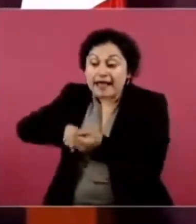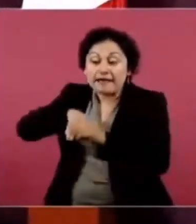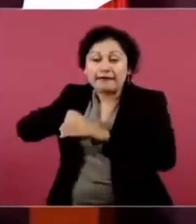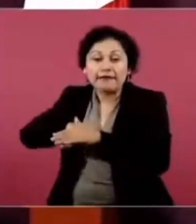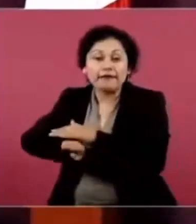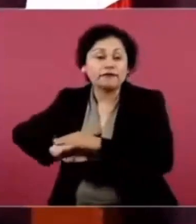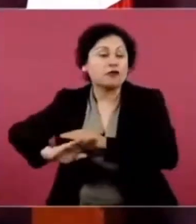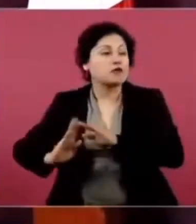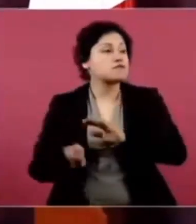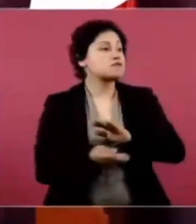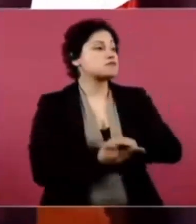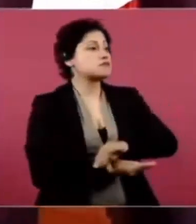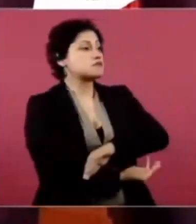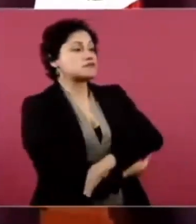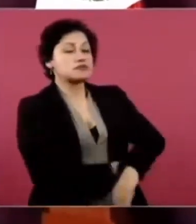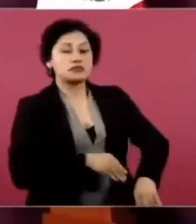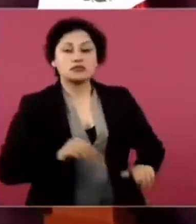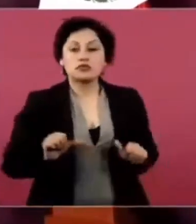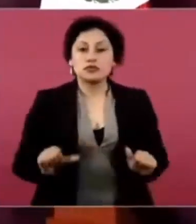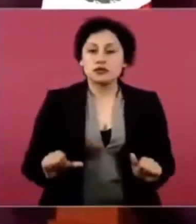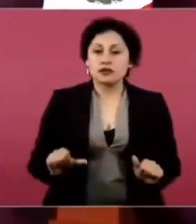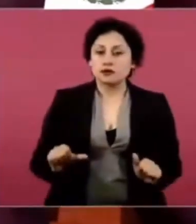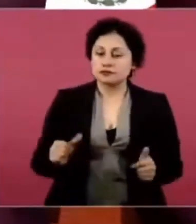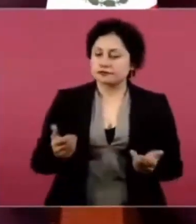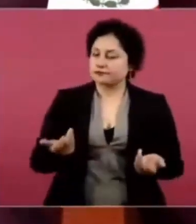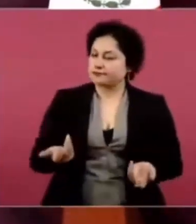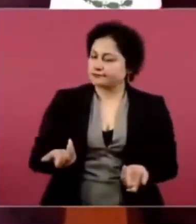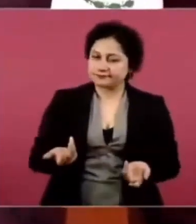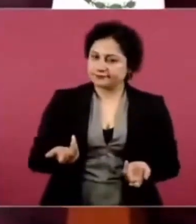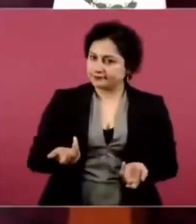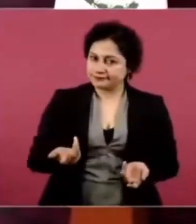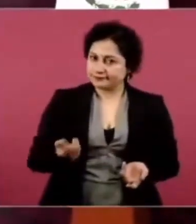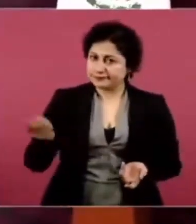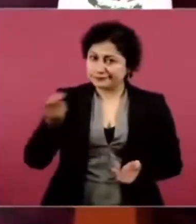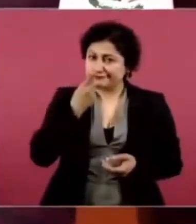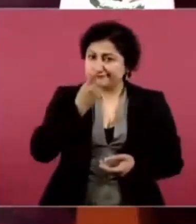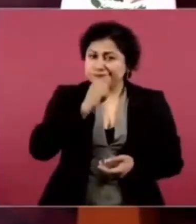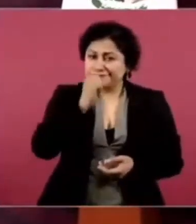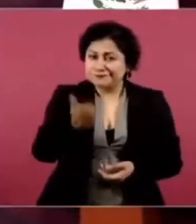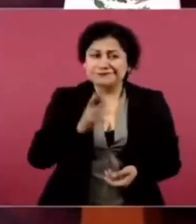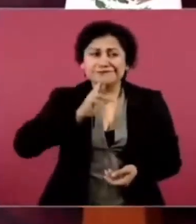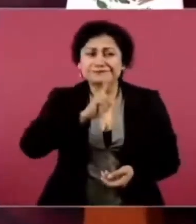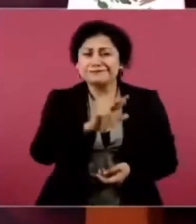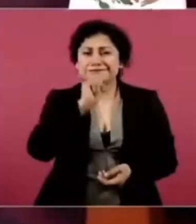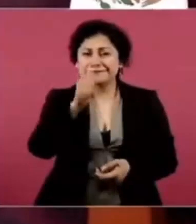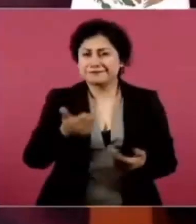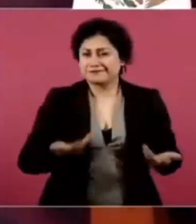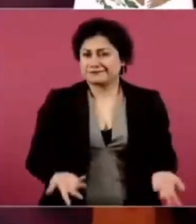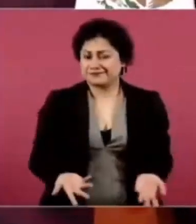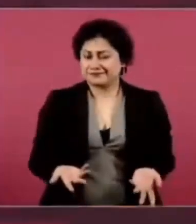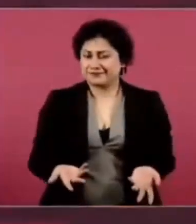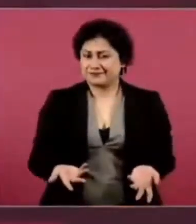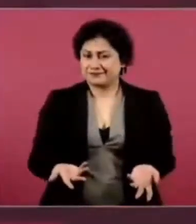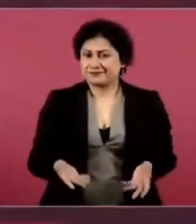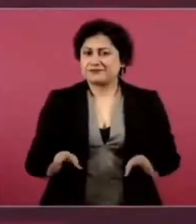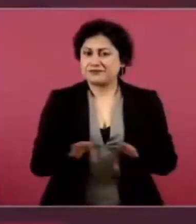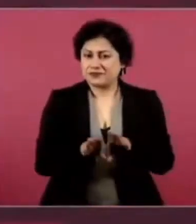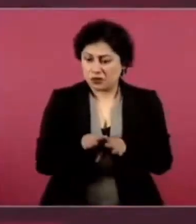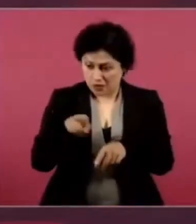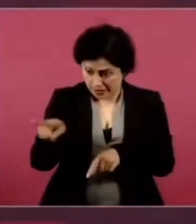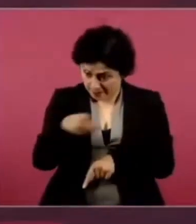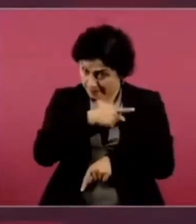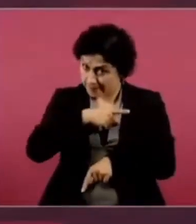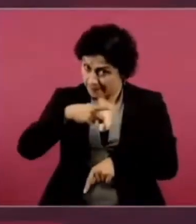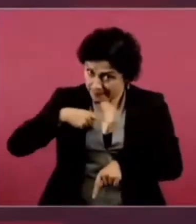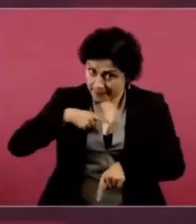Que significa darle curso, resolver, si se debe o no se debe